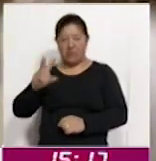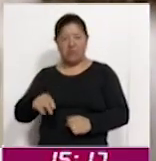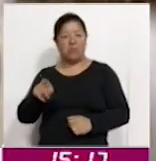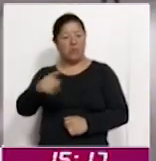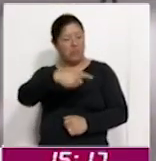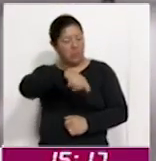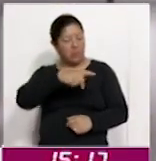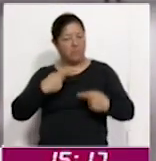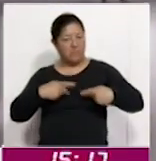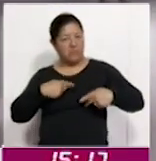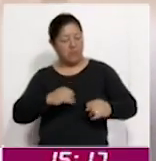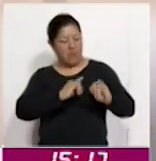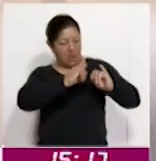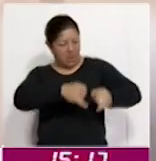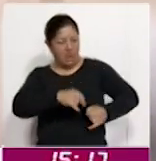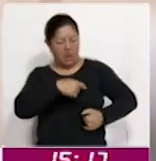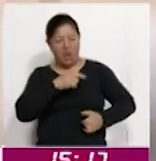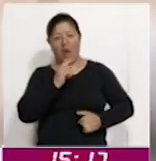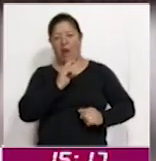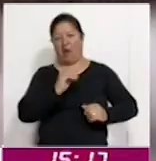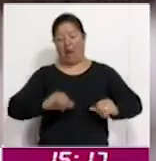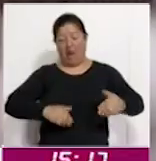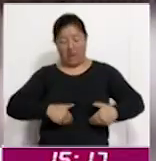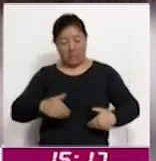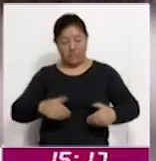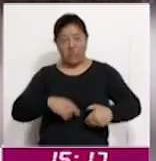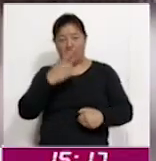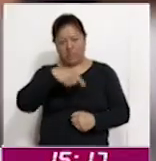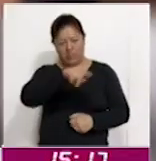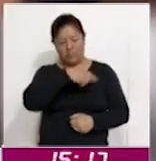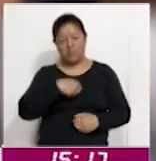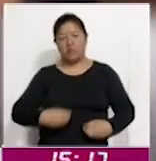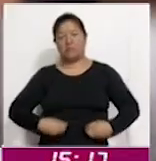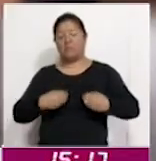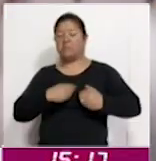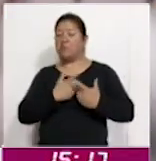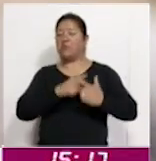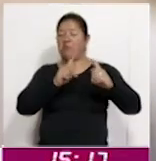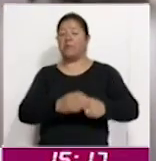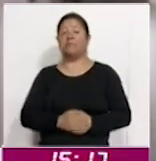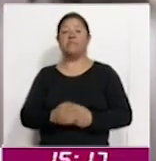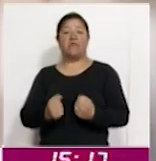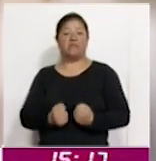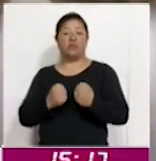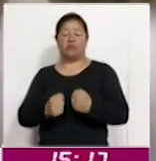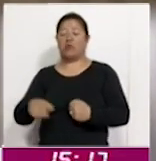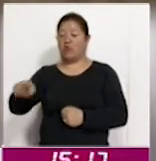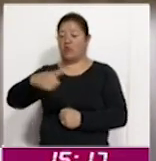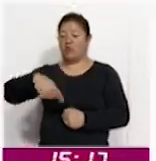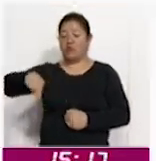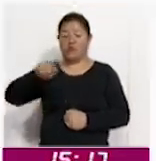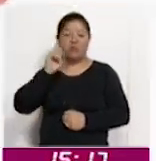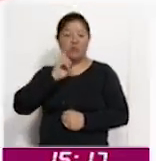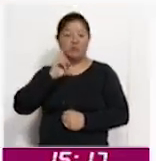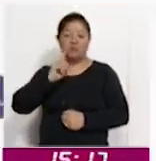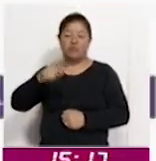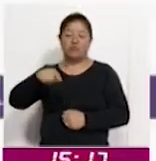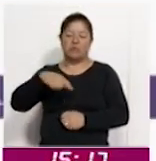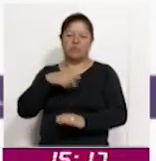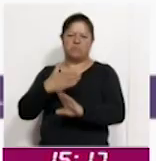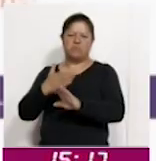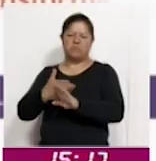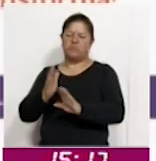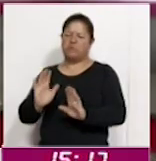para que las mujeres y niñas vivan una vida libre de violencias. Fortalecer los modelos de prevención de la violencia feminicida en cada entidad. Prevenir la